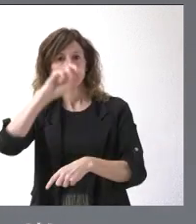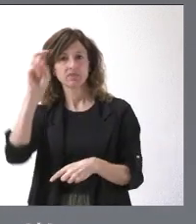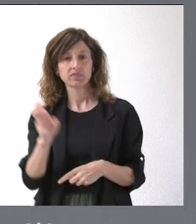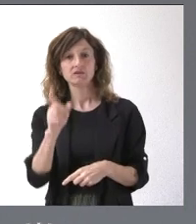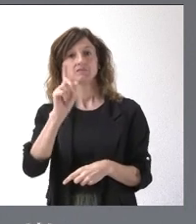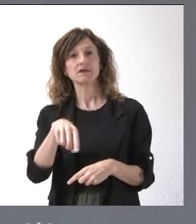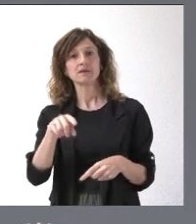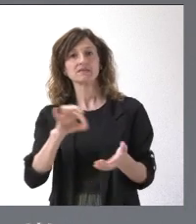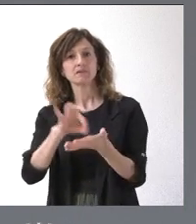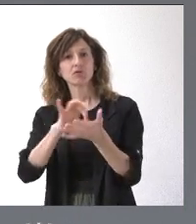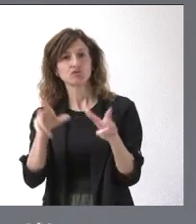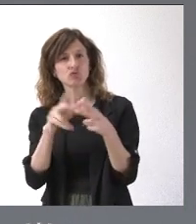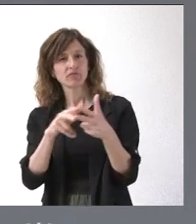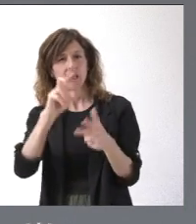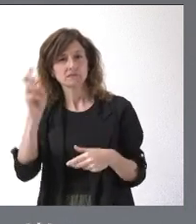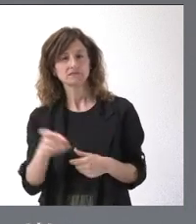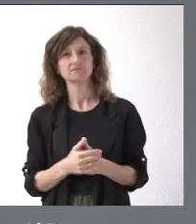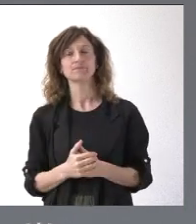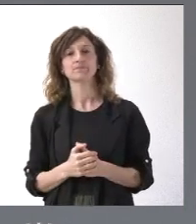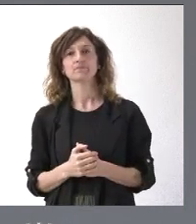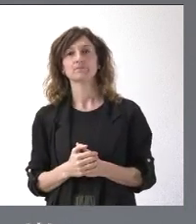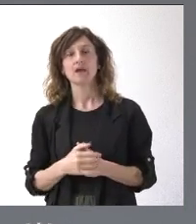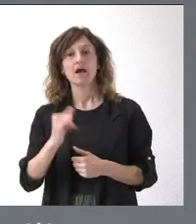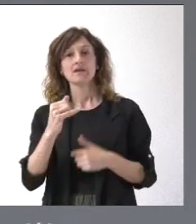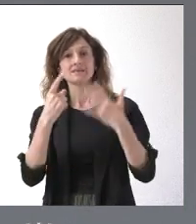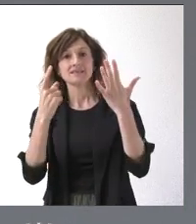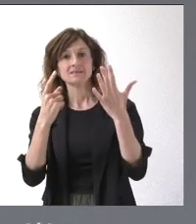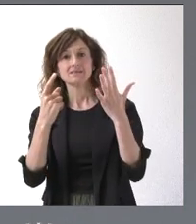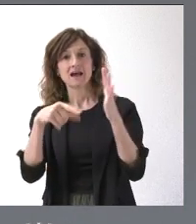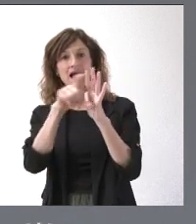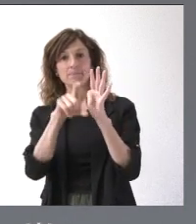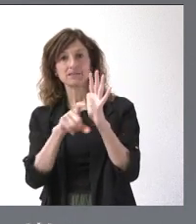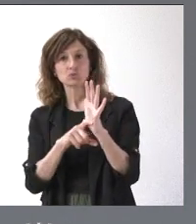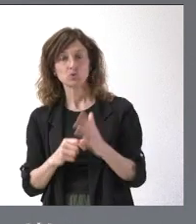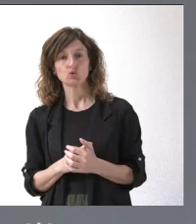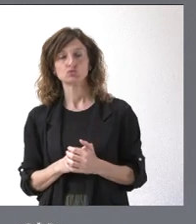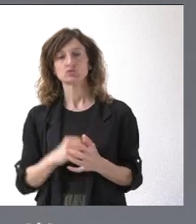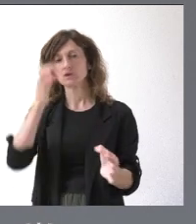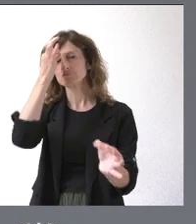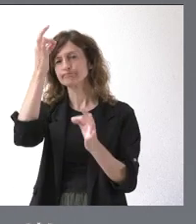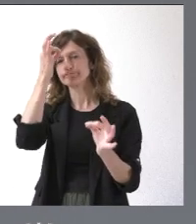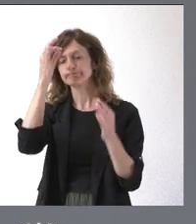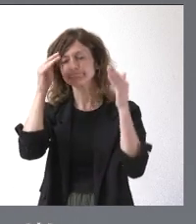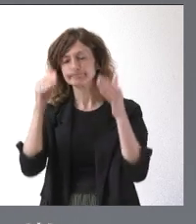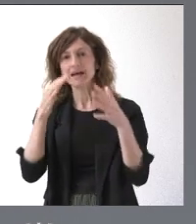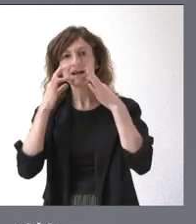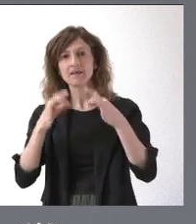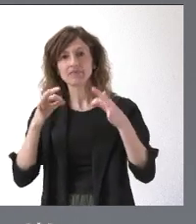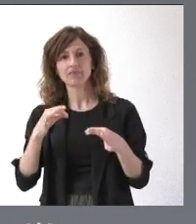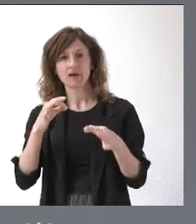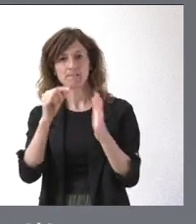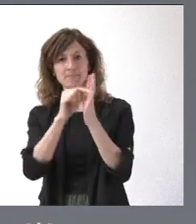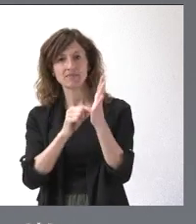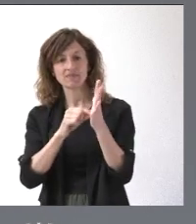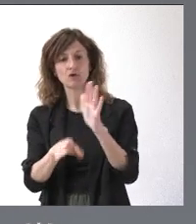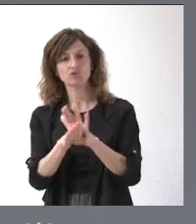a los propios servicios sociales. Hay seis capítulos en concreto que garantizan las medidas de